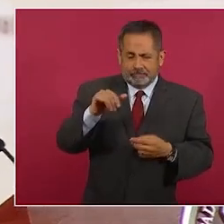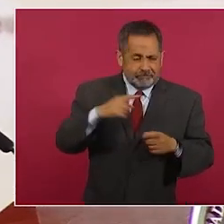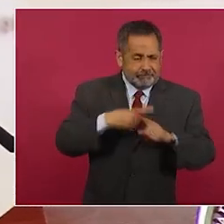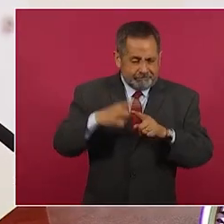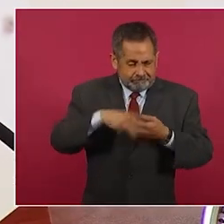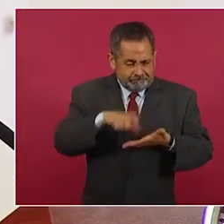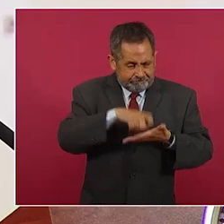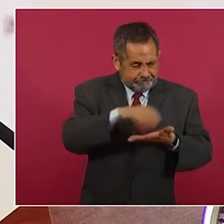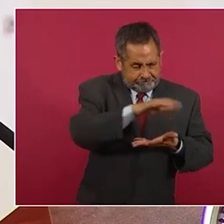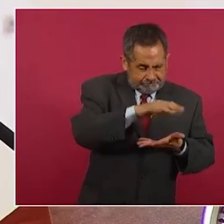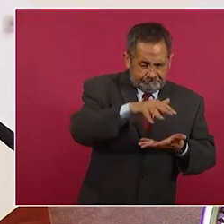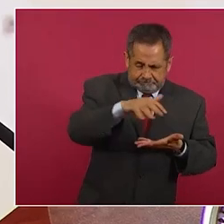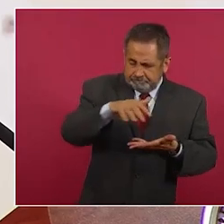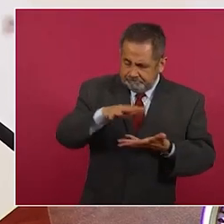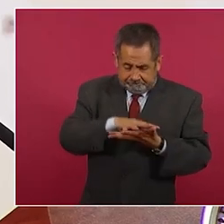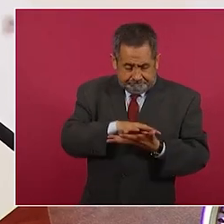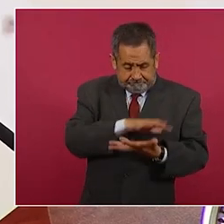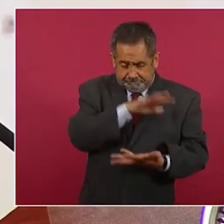mismo precio